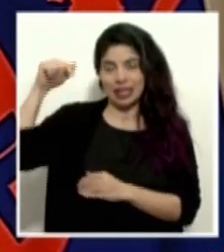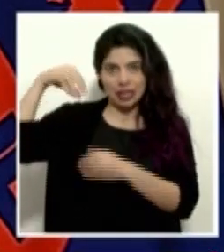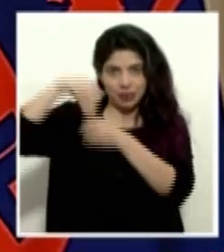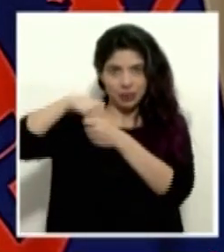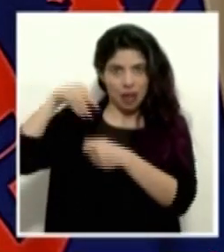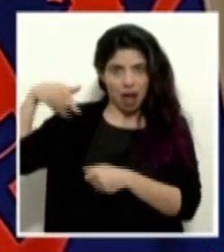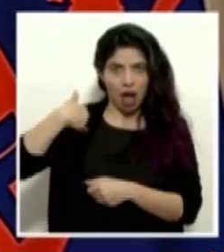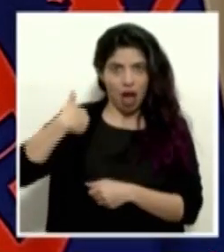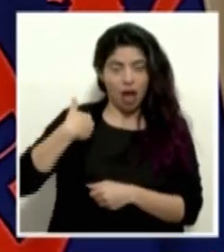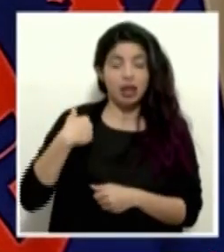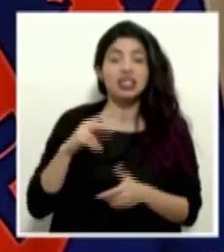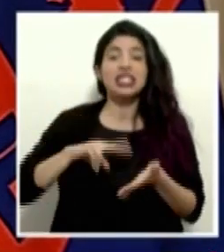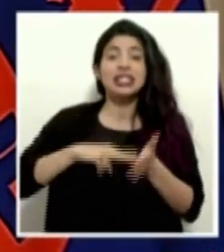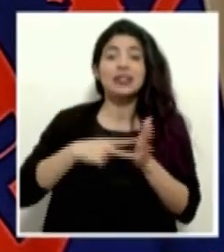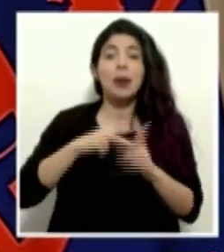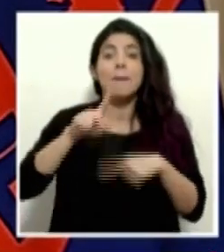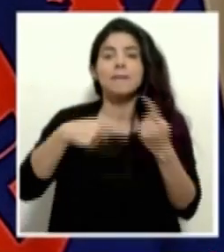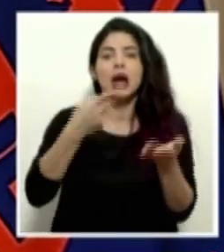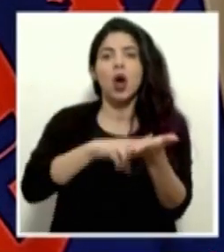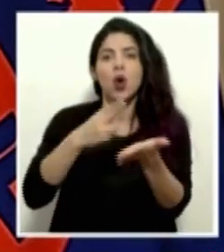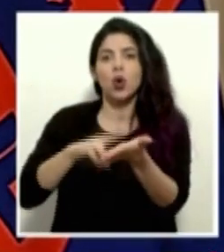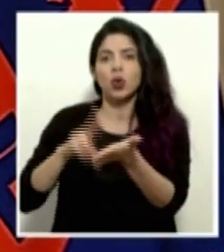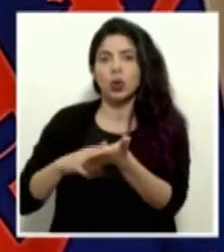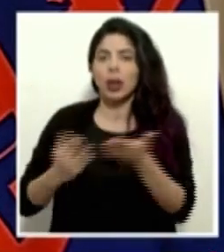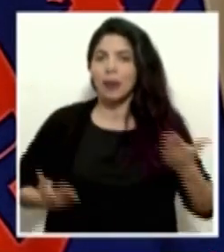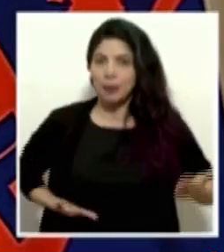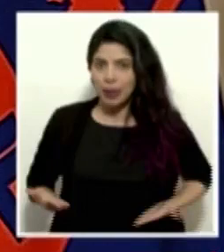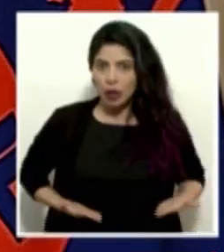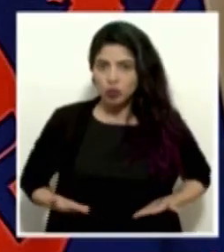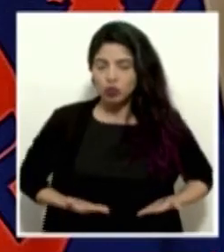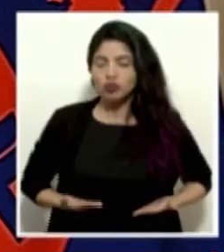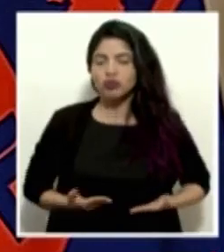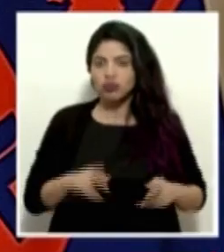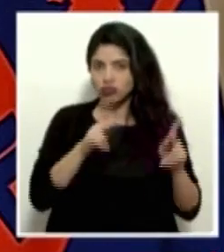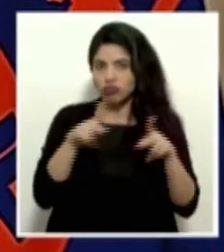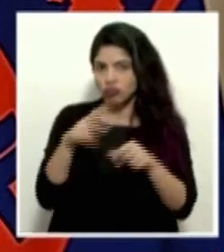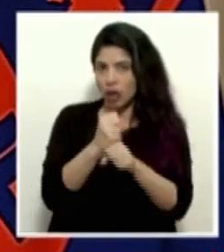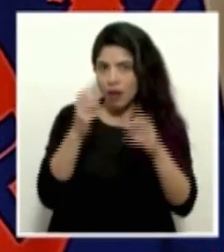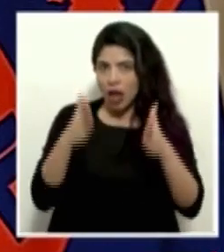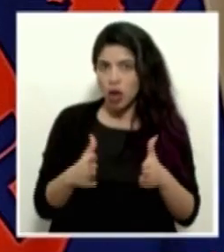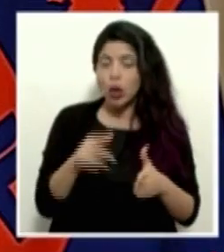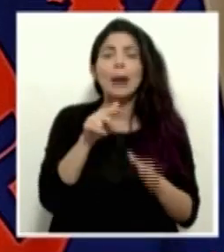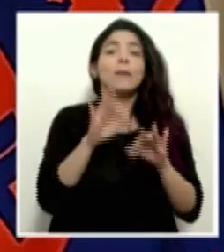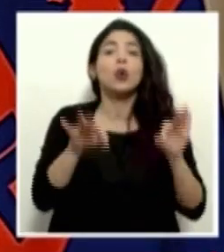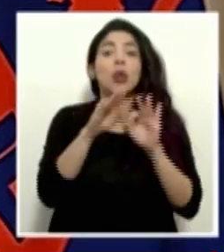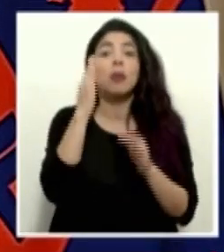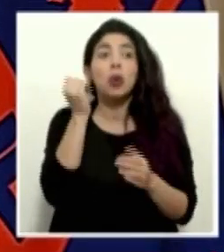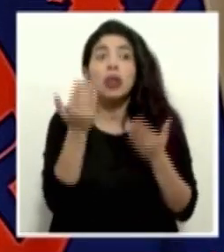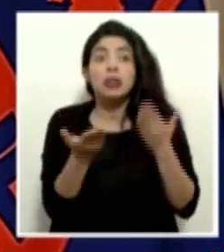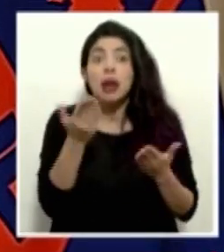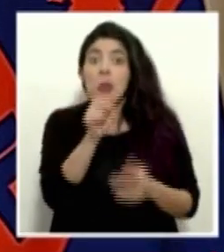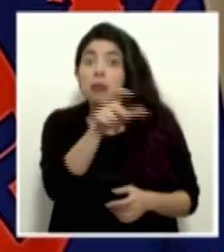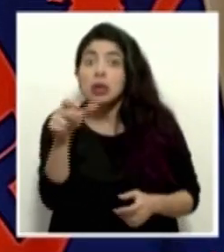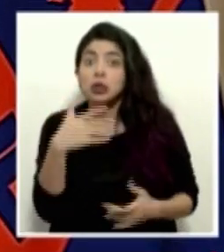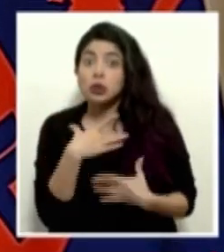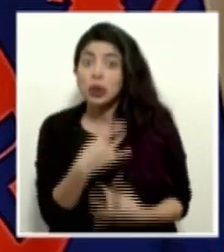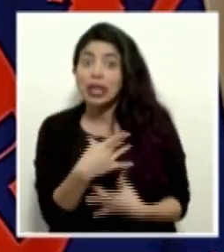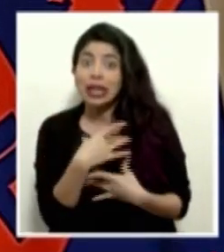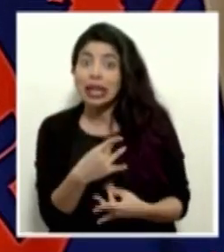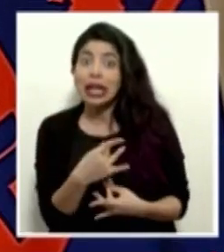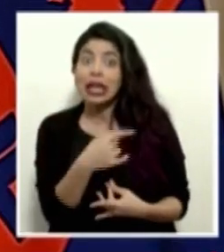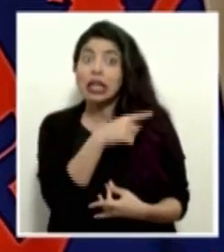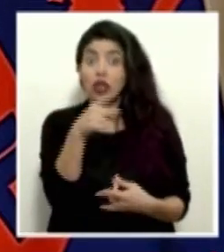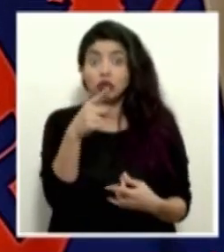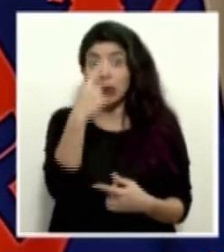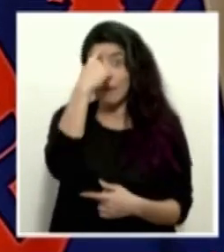que vamos a estar contratando personal. Y en esto es muy importante porque puede haber interés de las personas que